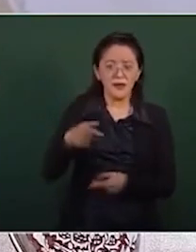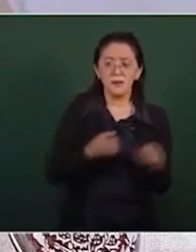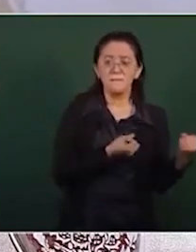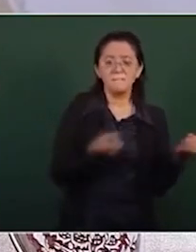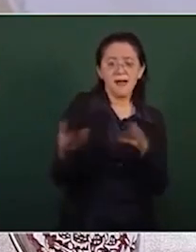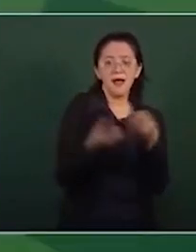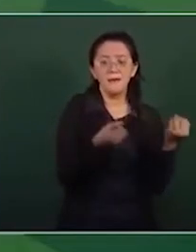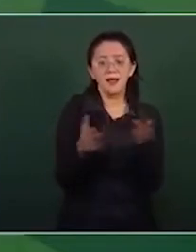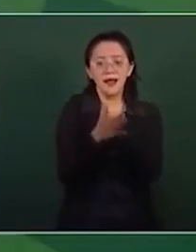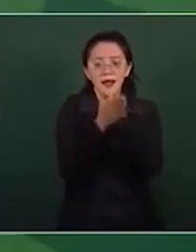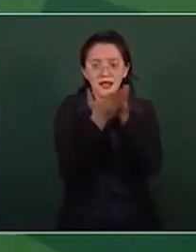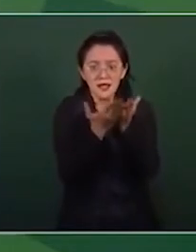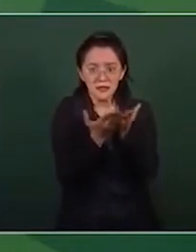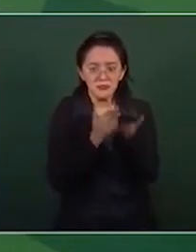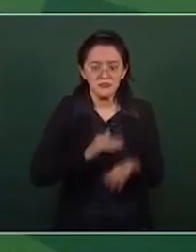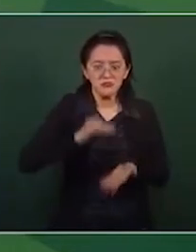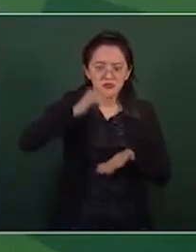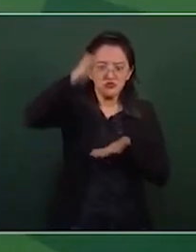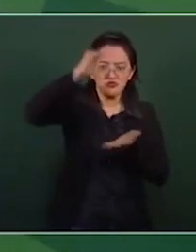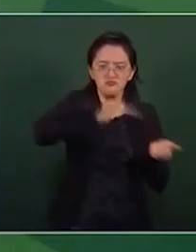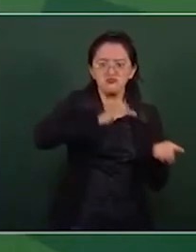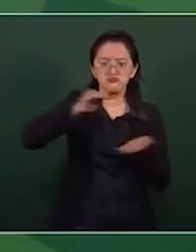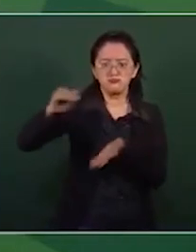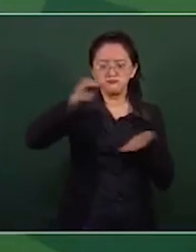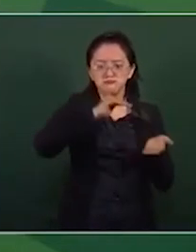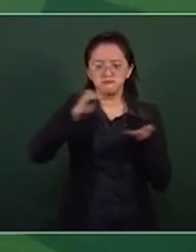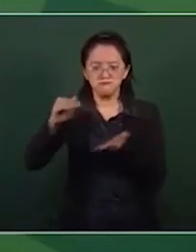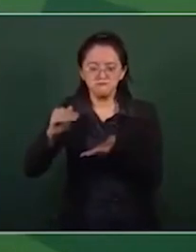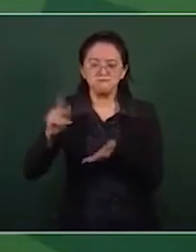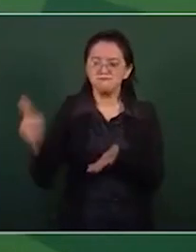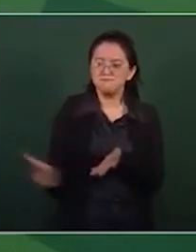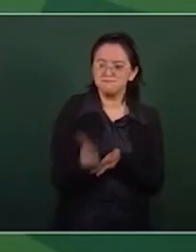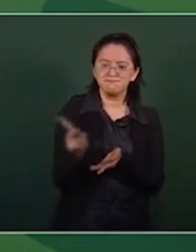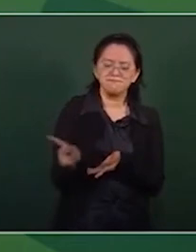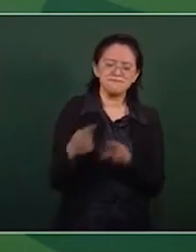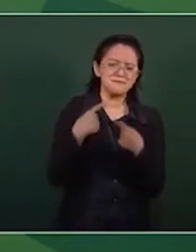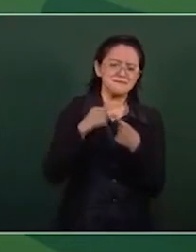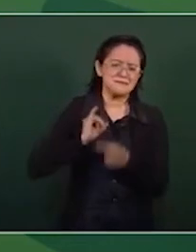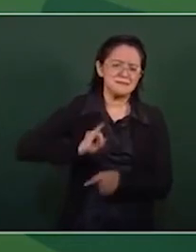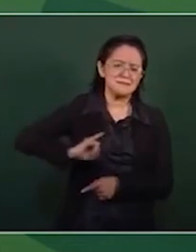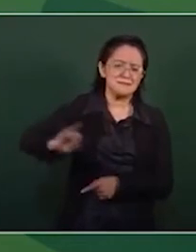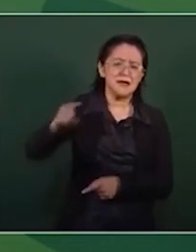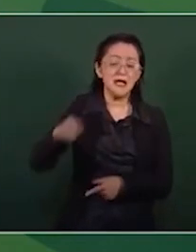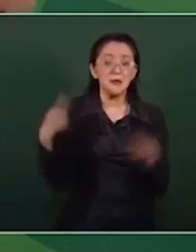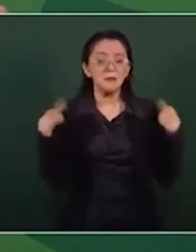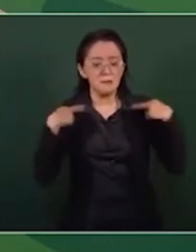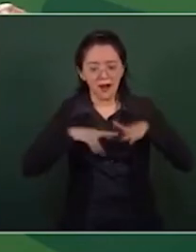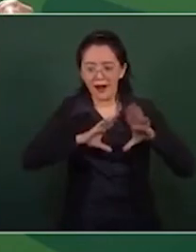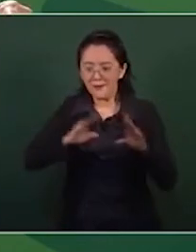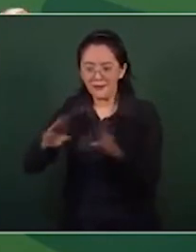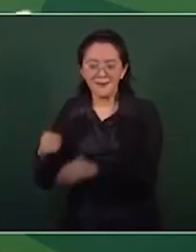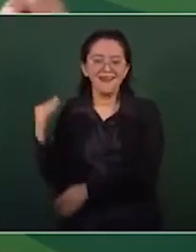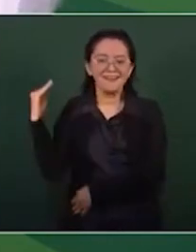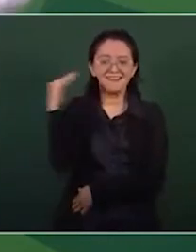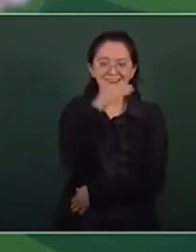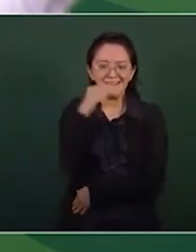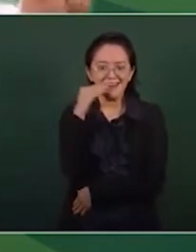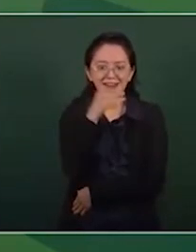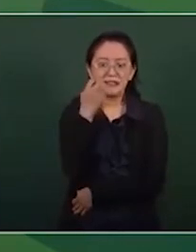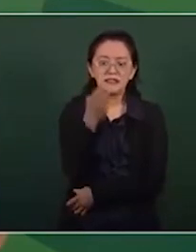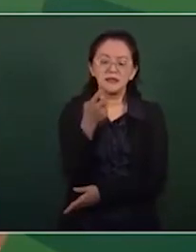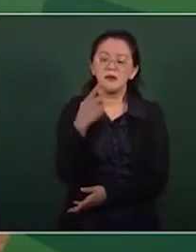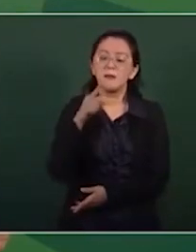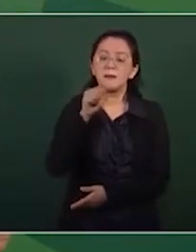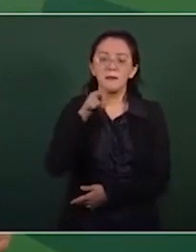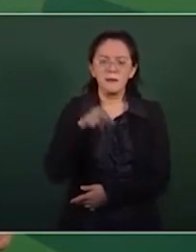hasta las comunidades más apartadas con esos libros, nos enseñaron las maestras, los maestros, bueno, los del